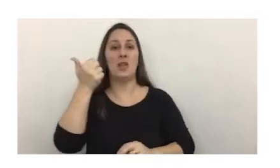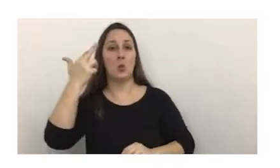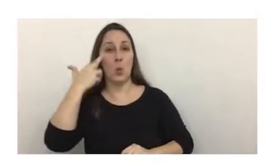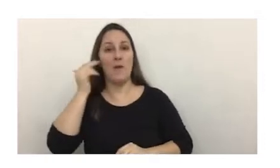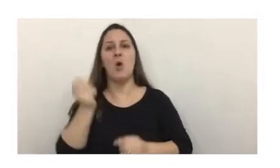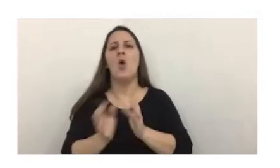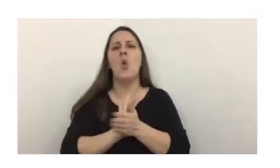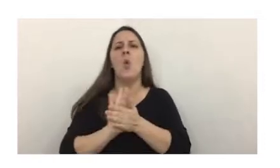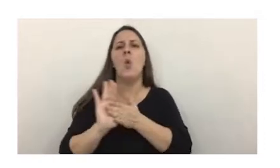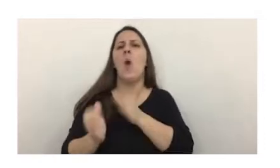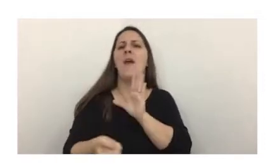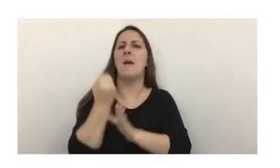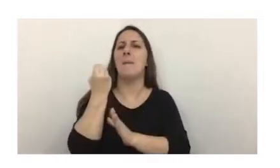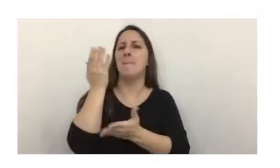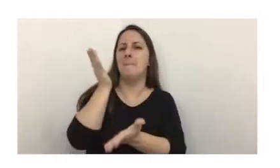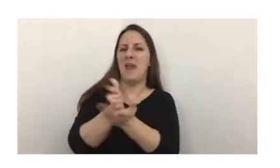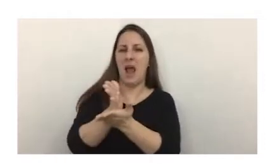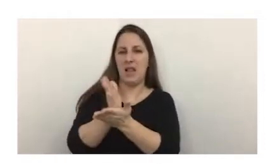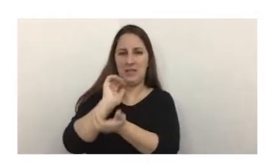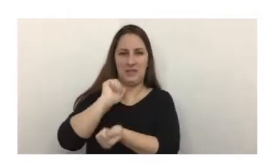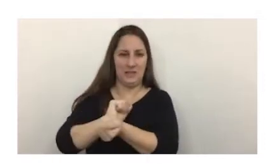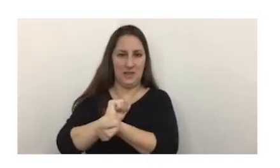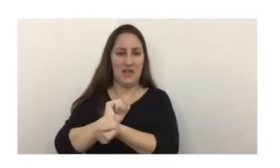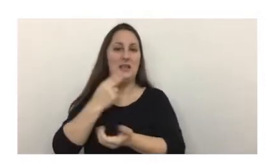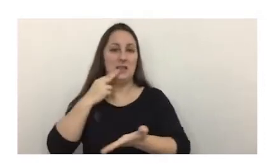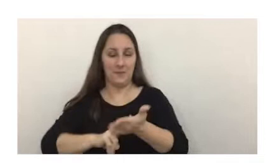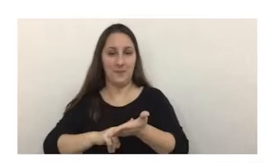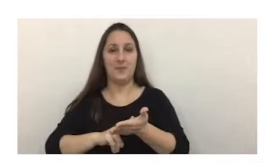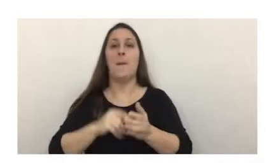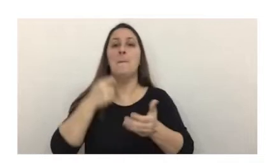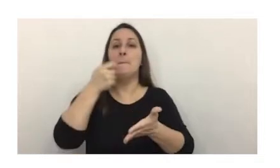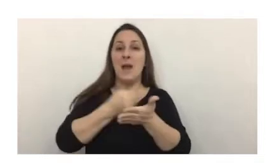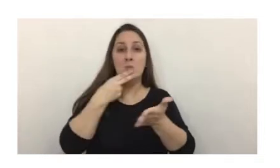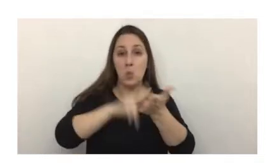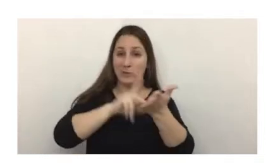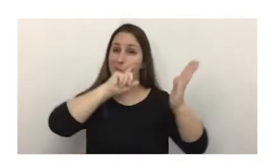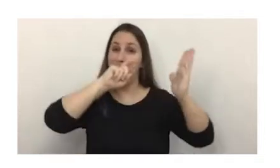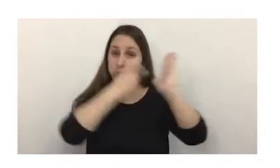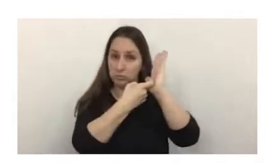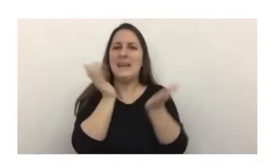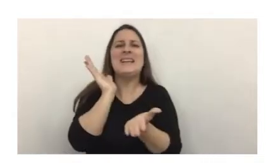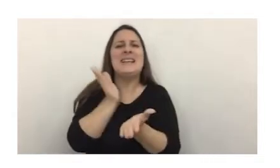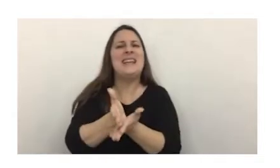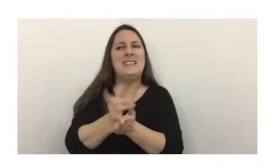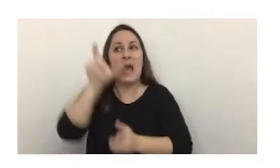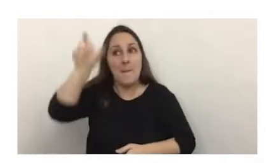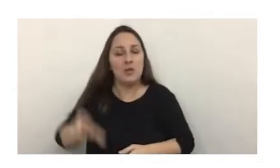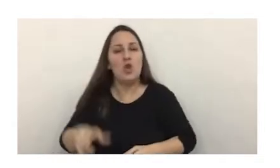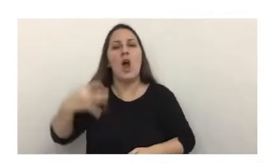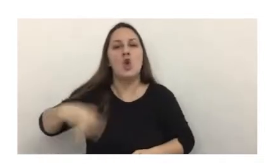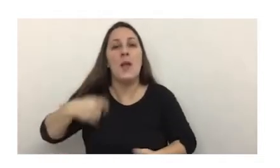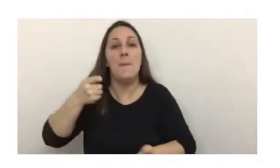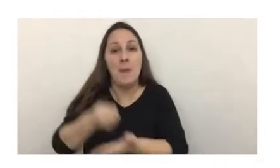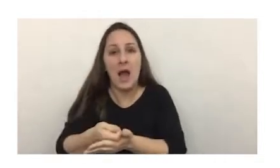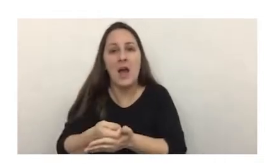un nuevo régimen penal tributario el delito de evasión tributaria castiga al obligado tributario que incurra en la